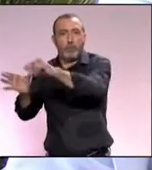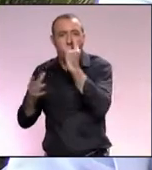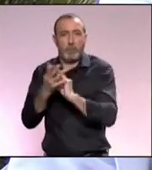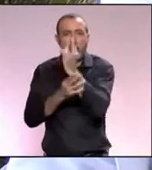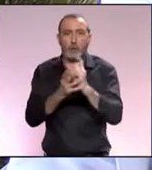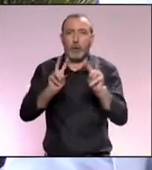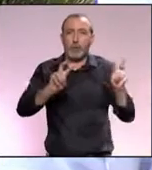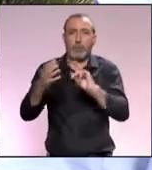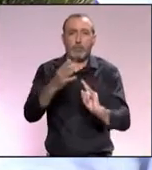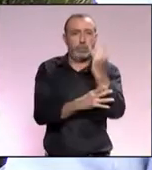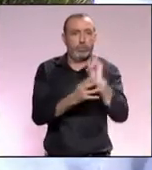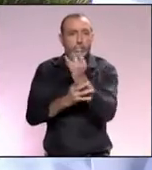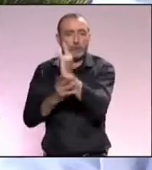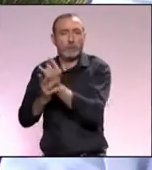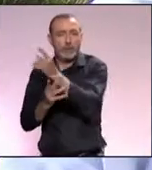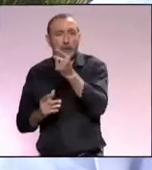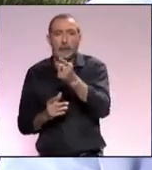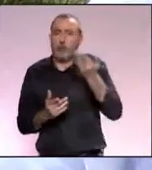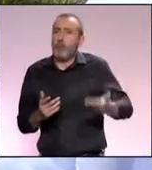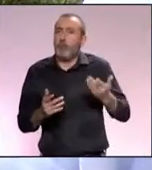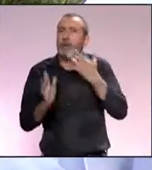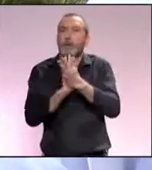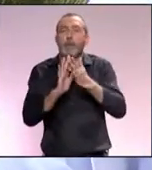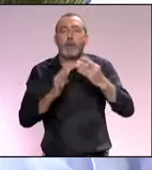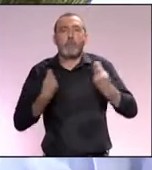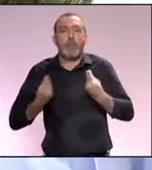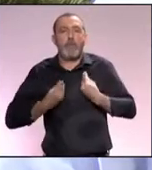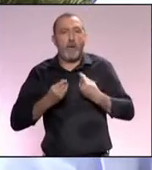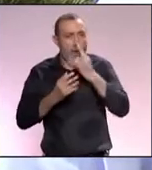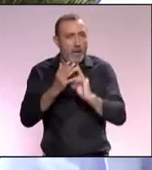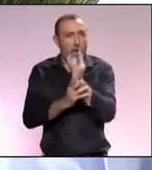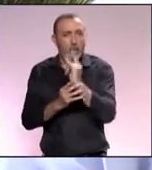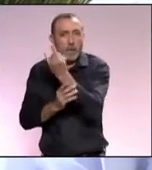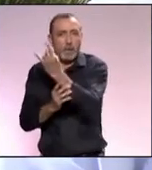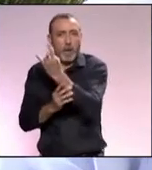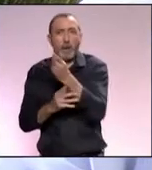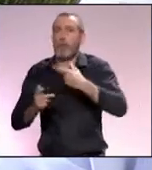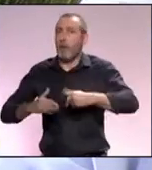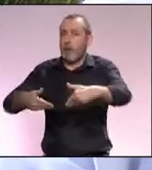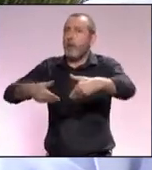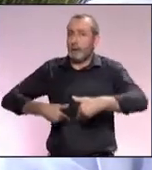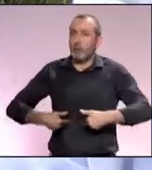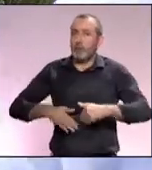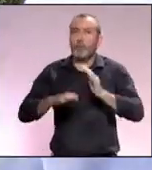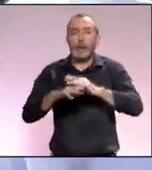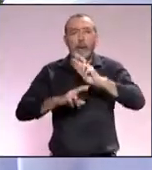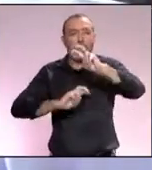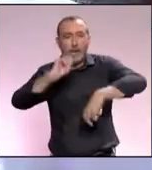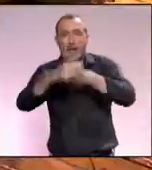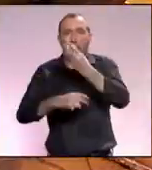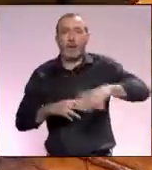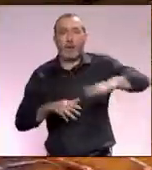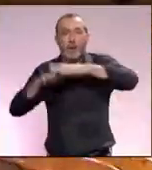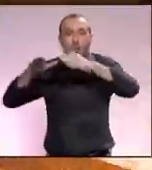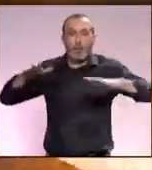Es decir, consideramos que es un vector de transmisión de vida, de vida vegetal, y que por tanto nos puede ayudar muchísimo en regenerar el monte